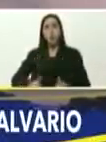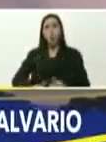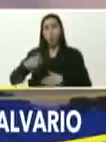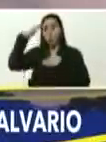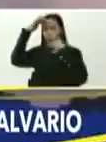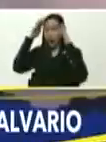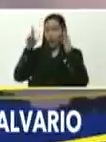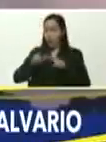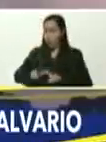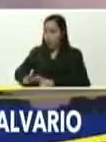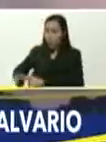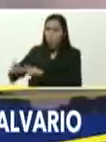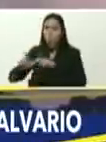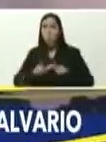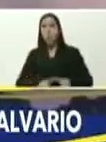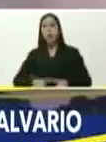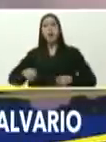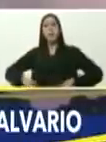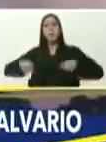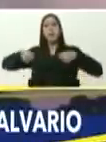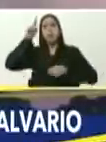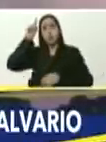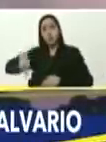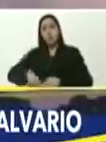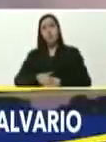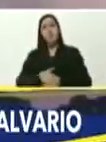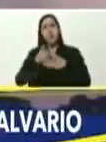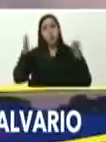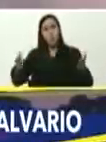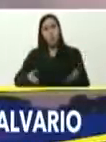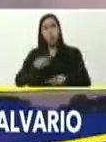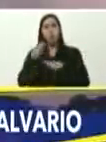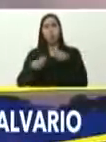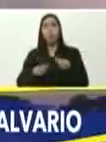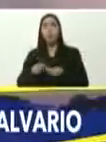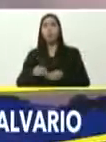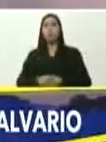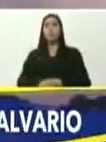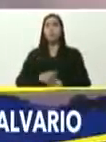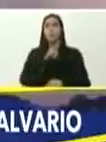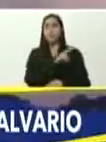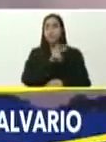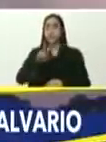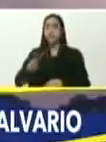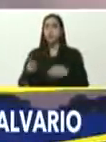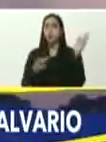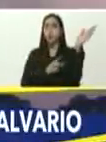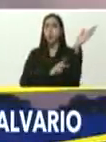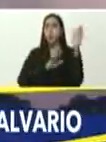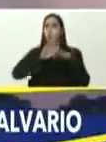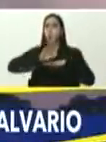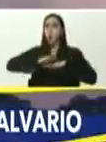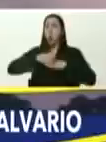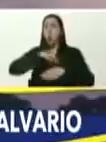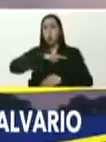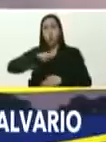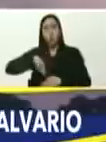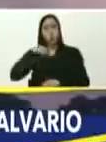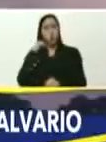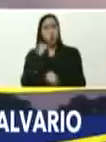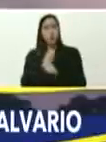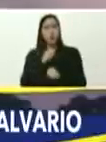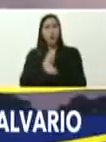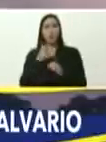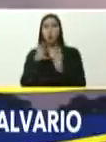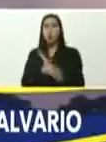populares, mi comandante, hay una motivación, en las veintidós parroquias, porque estamos actuando, con